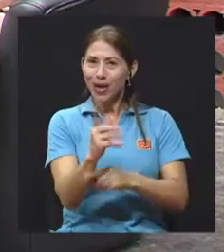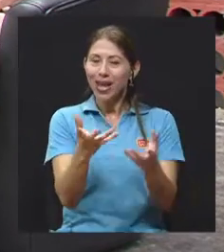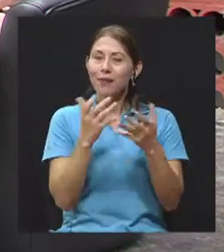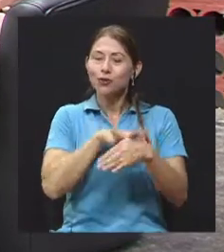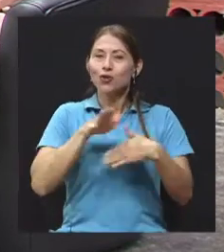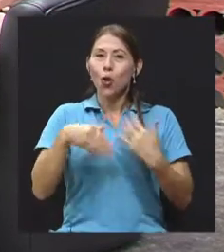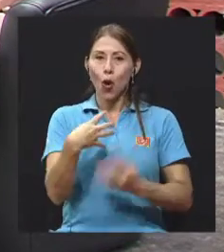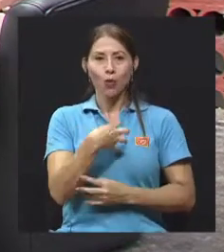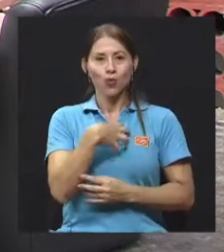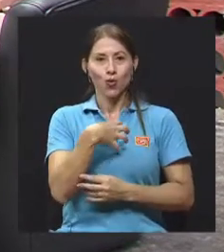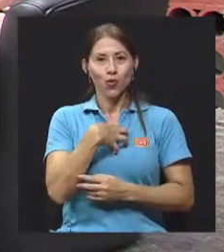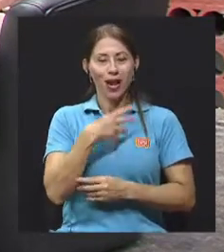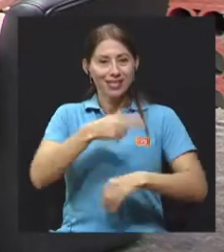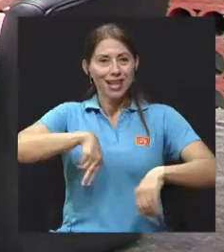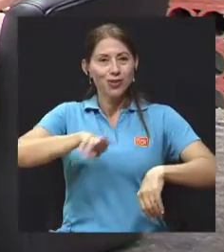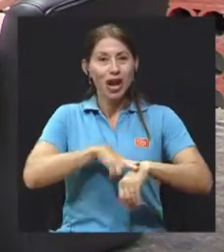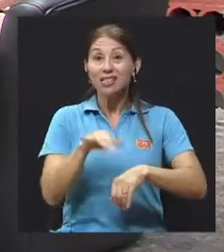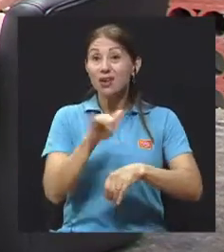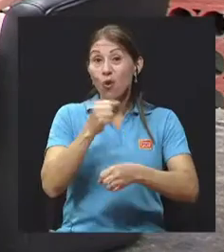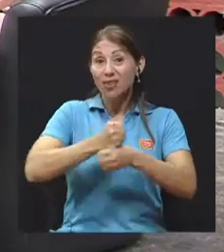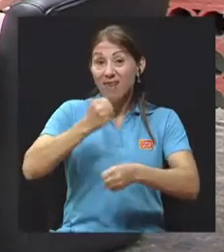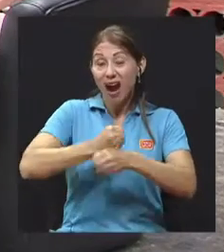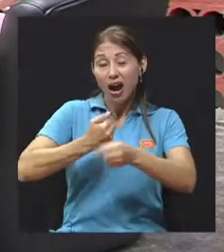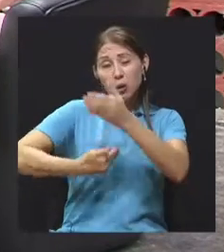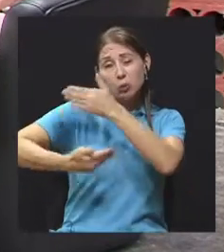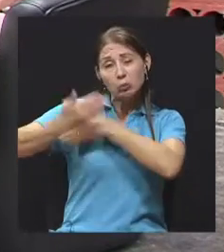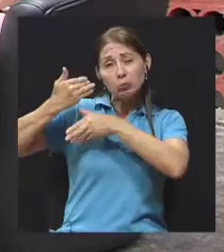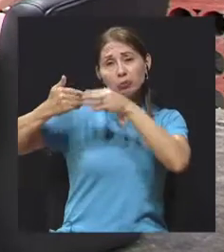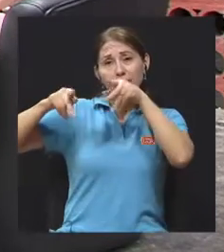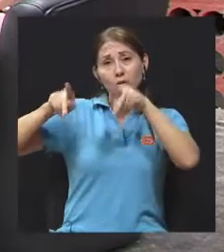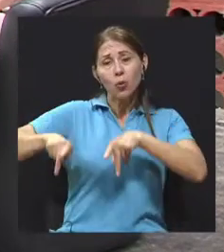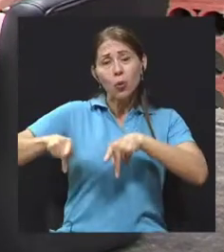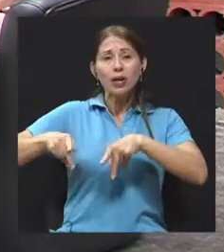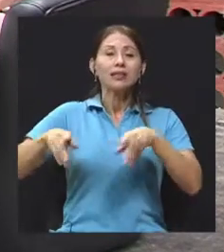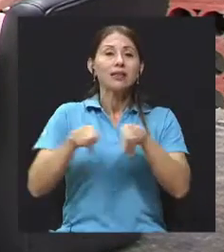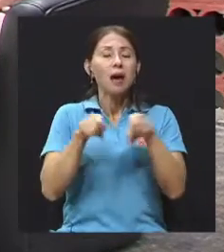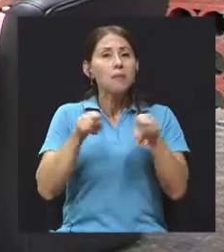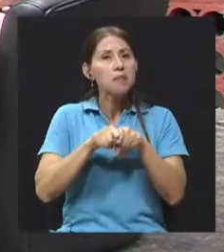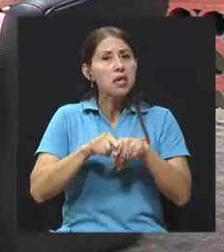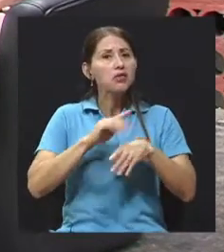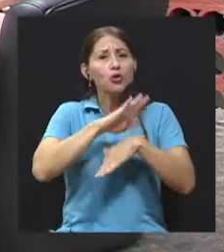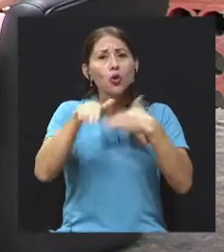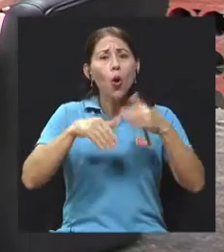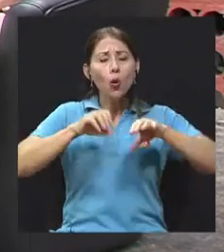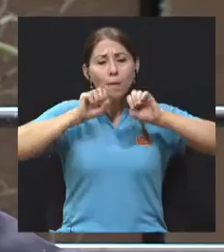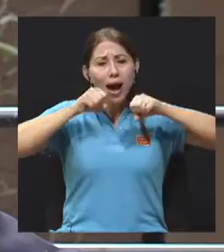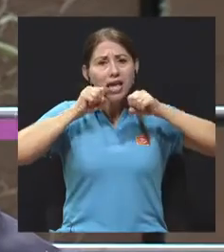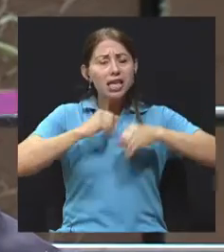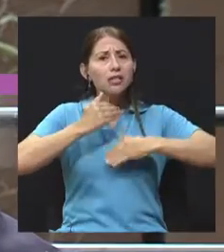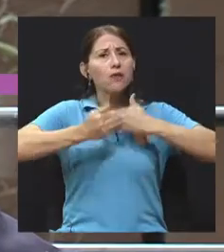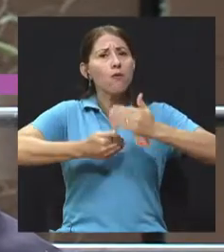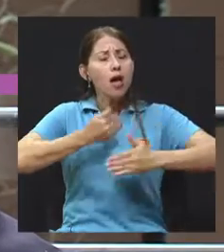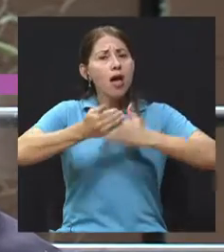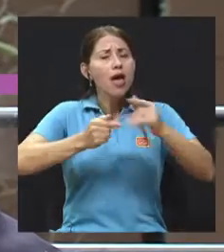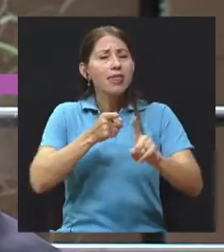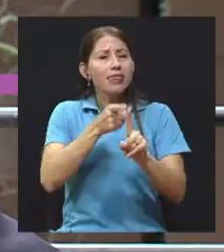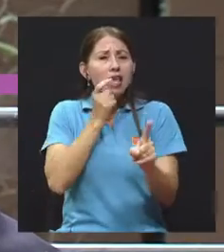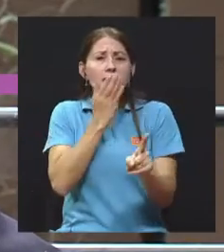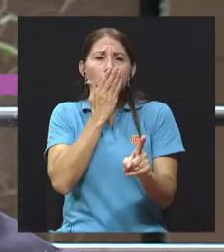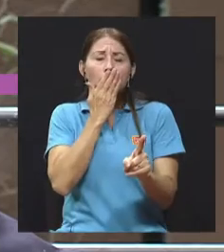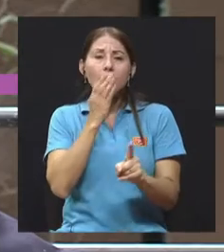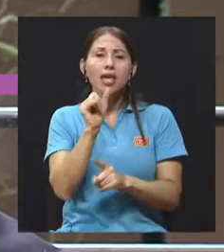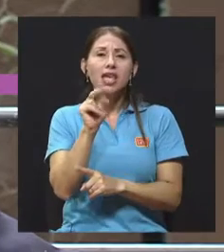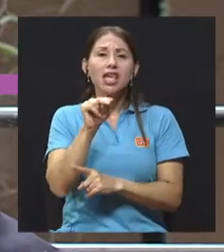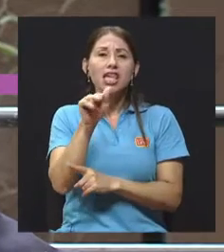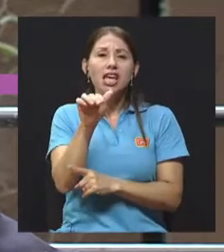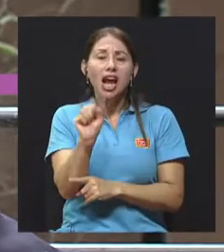que sean semillas, así como las trabajaron nuestros antepasados, así como se fueron refinando todas las especies de maíz, desde los incas y los mayas